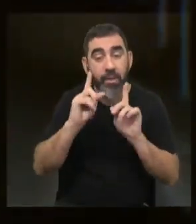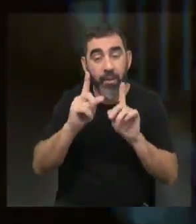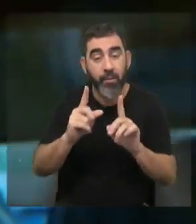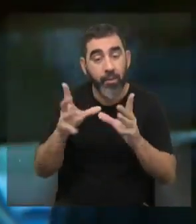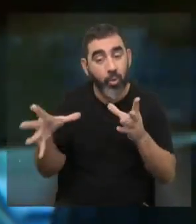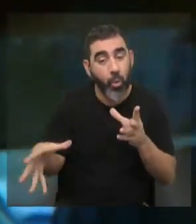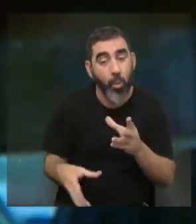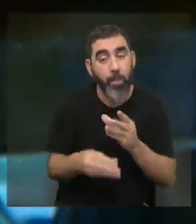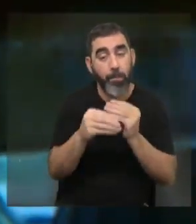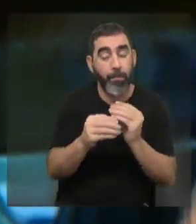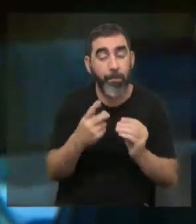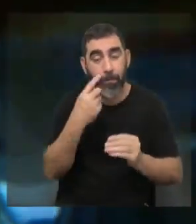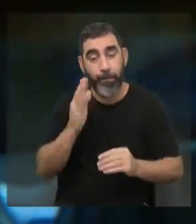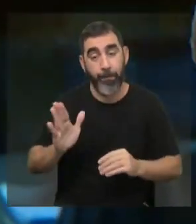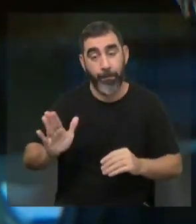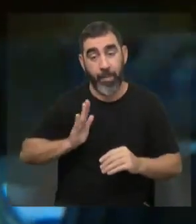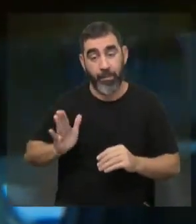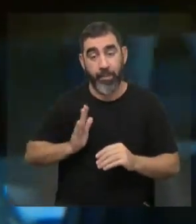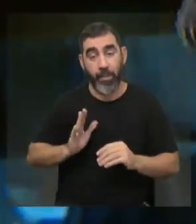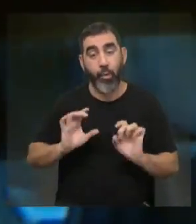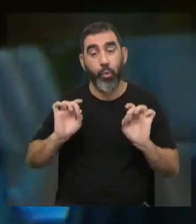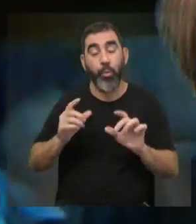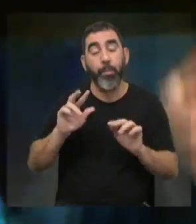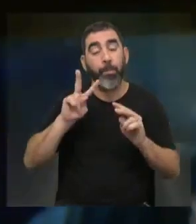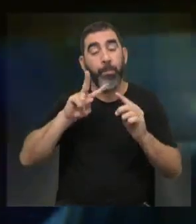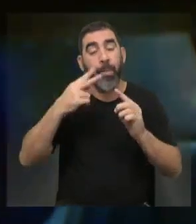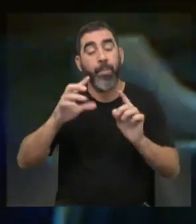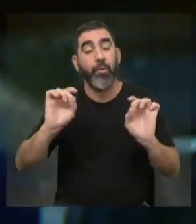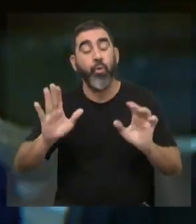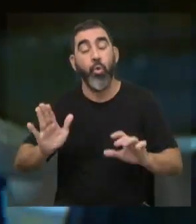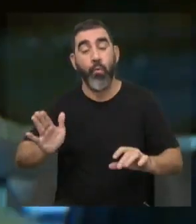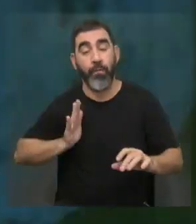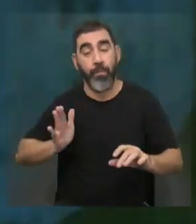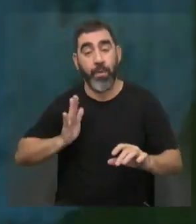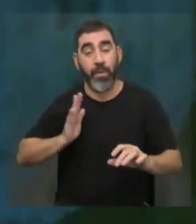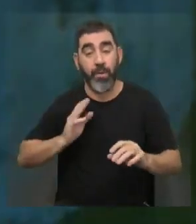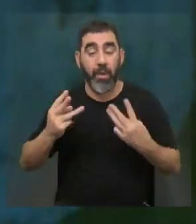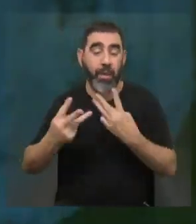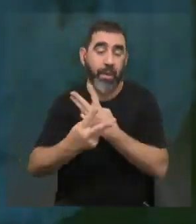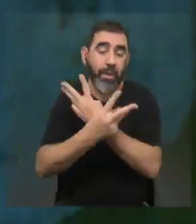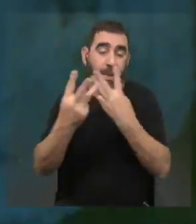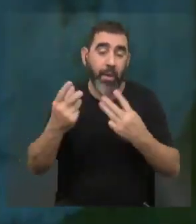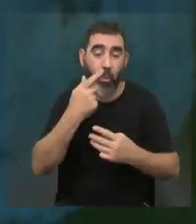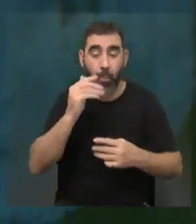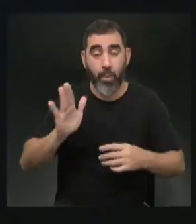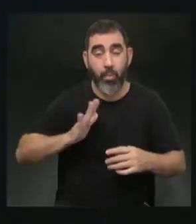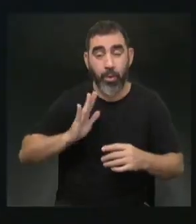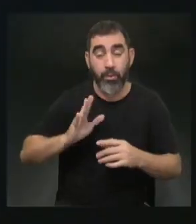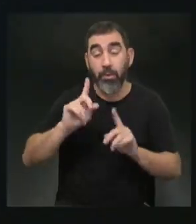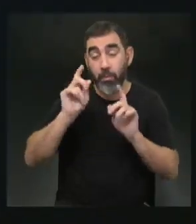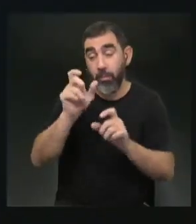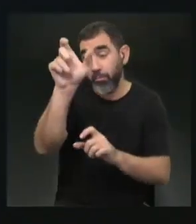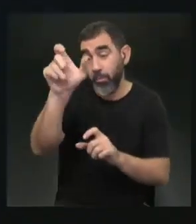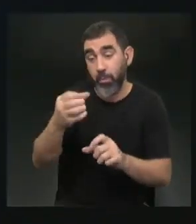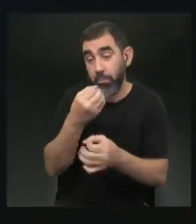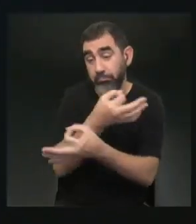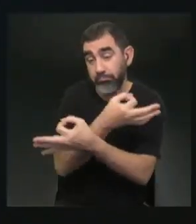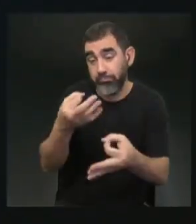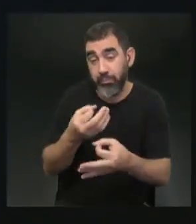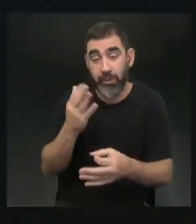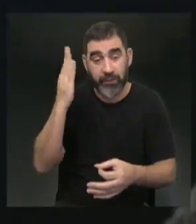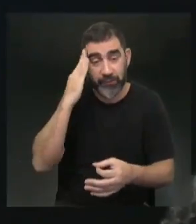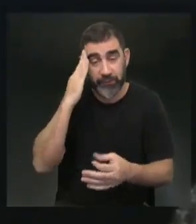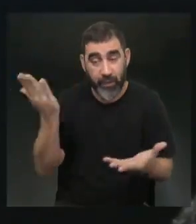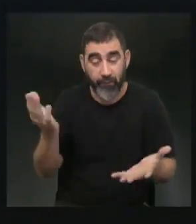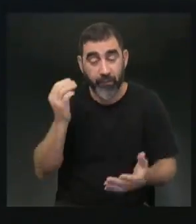complementario. No se trata de una perspectiva únicamente femenina, sino de los géneros en su localidad. de los talentos que se están perdiendo, ¿no? De las